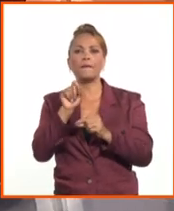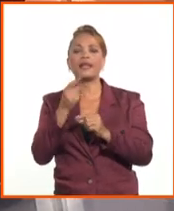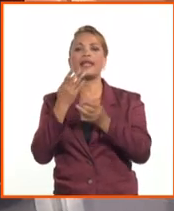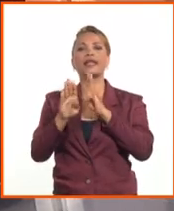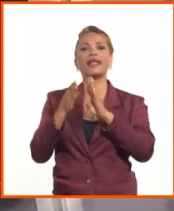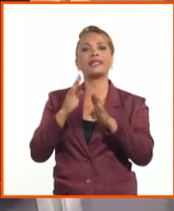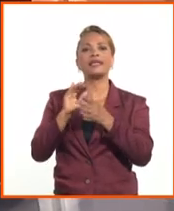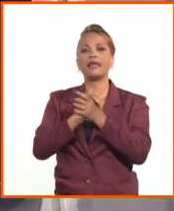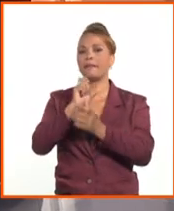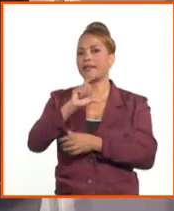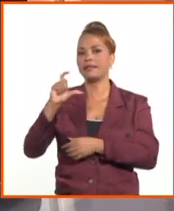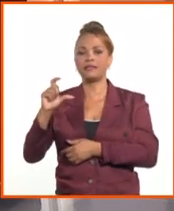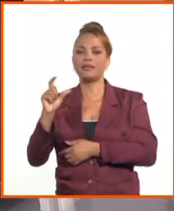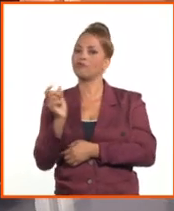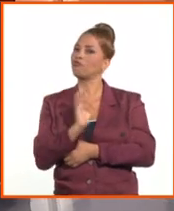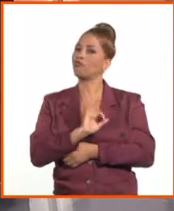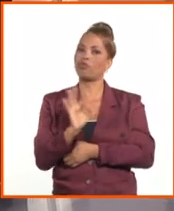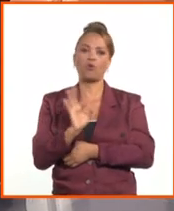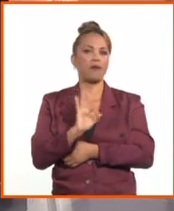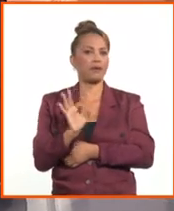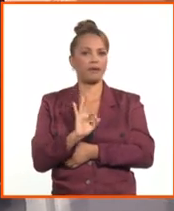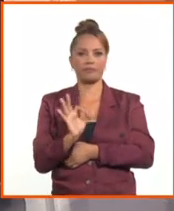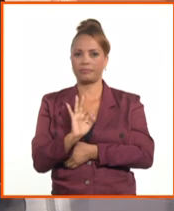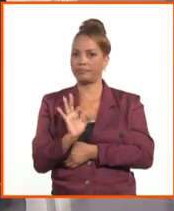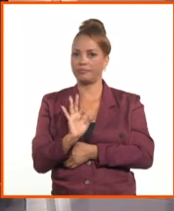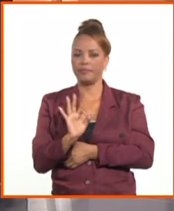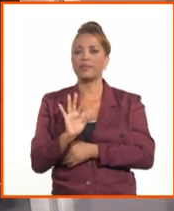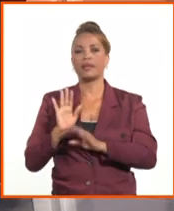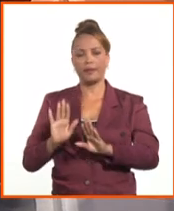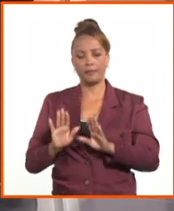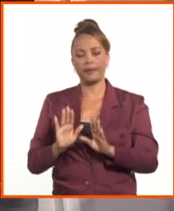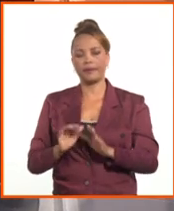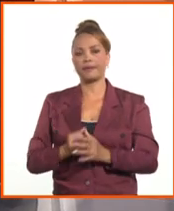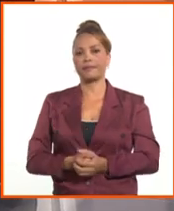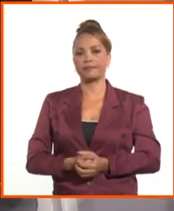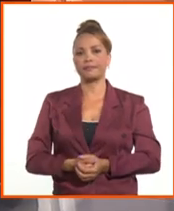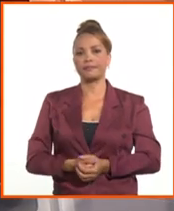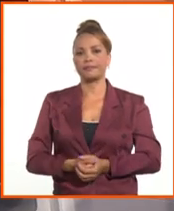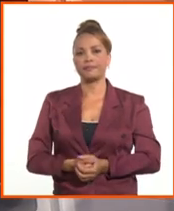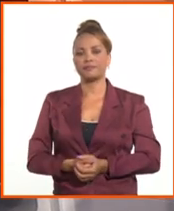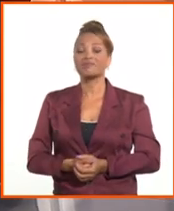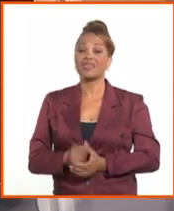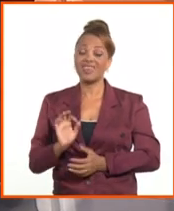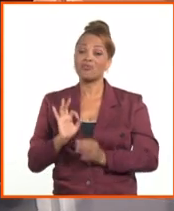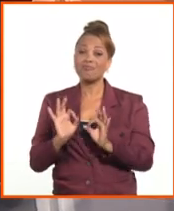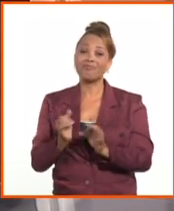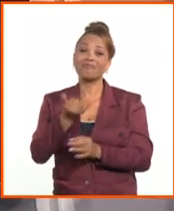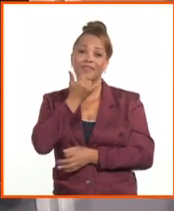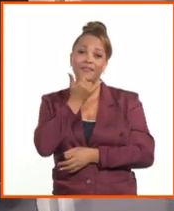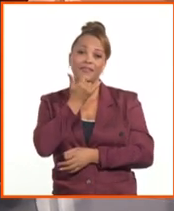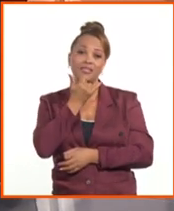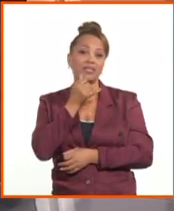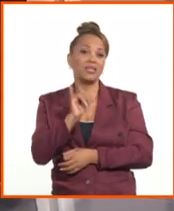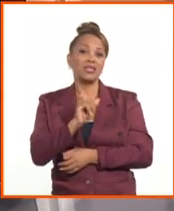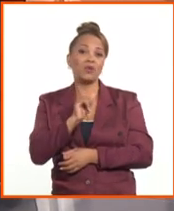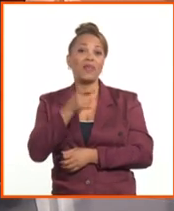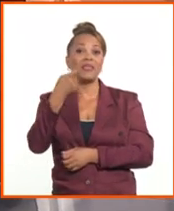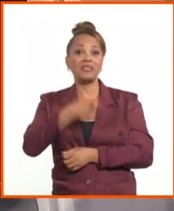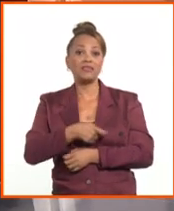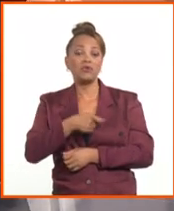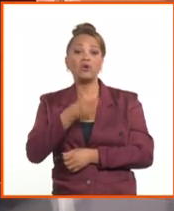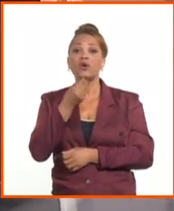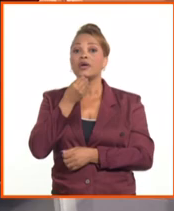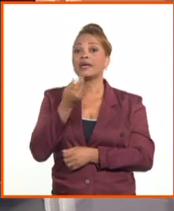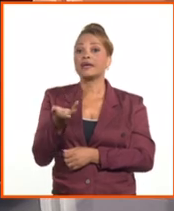MLC, no es una medida que en este momento podamos hacer. Nos afecta, como nos afectó tomar la decisión de no permitir